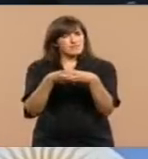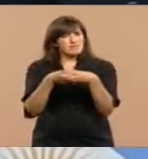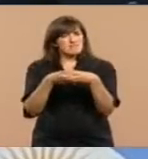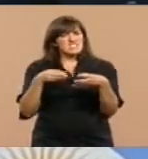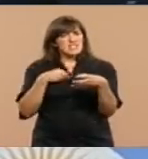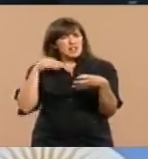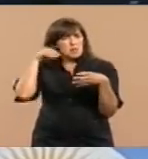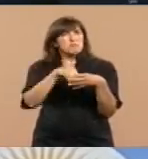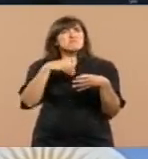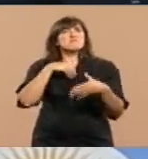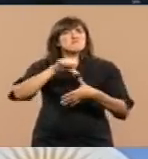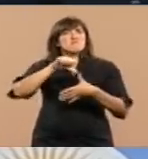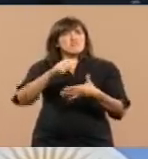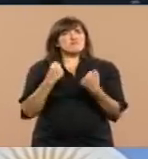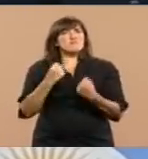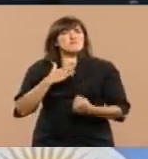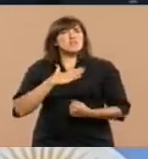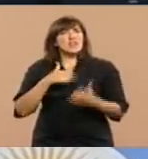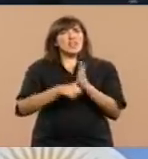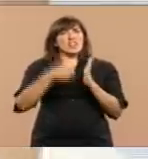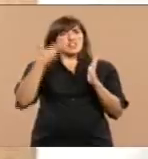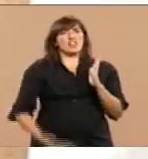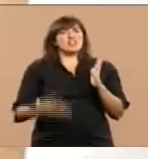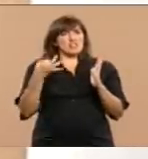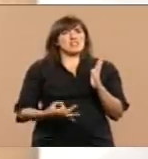pertenencia y de identidad.